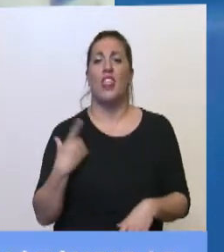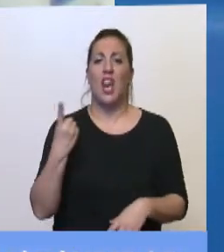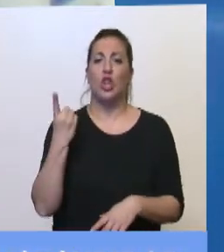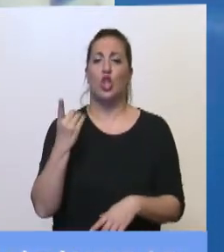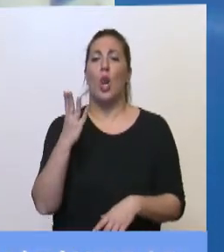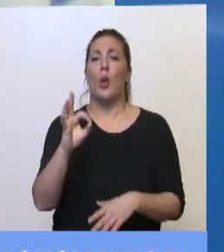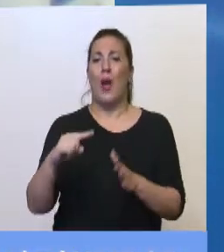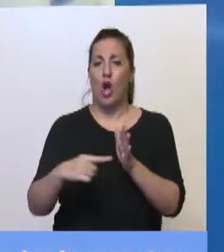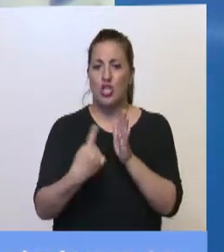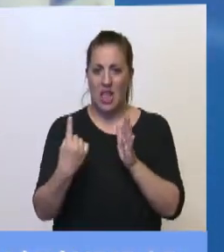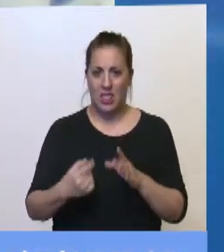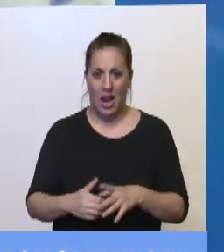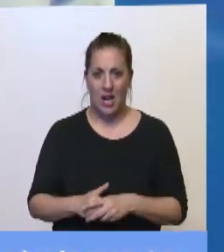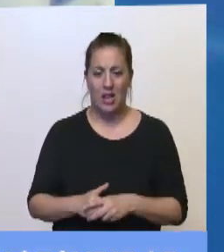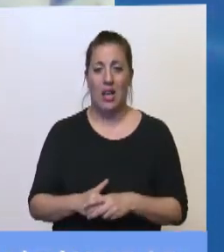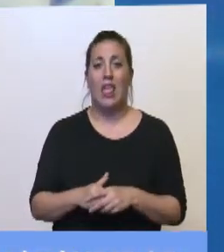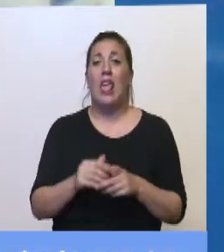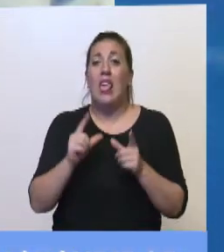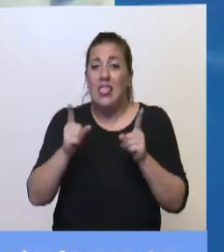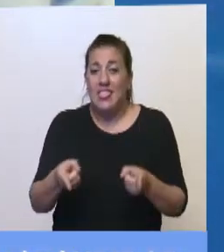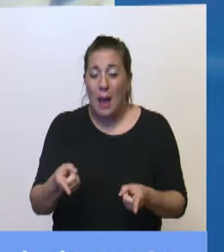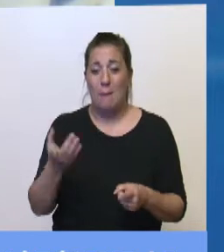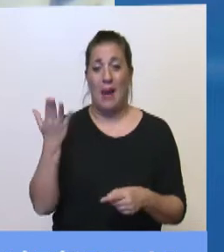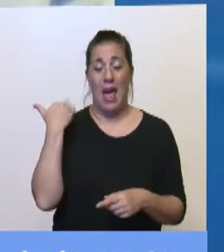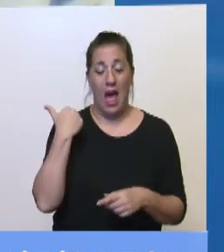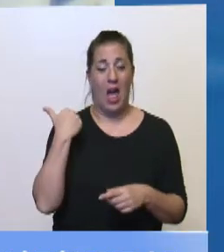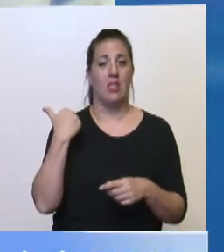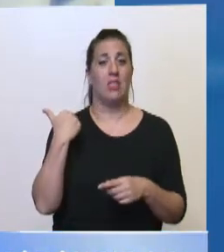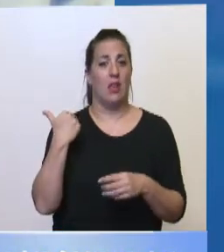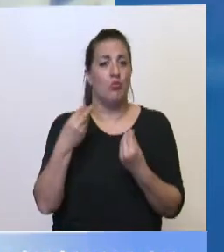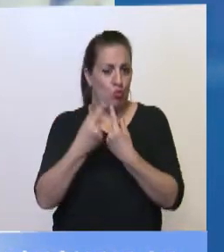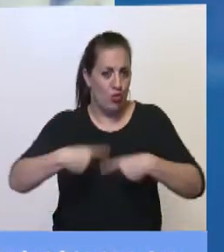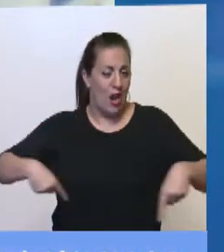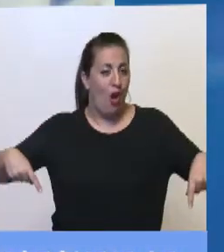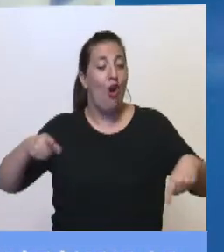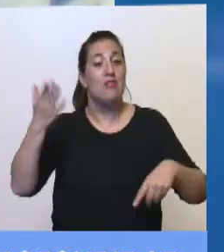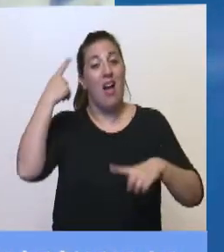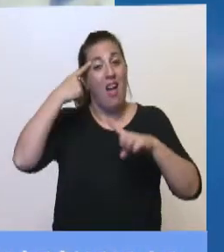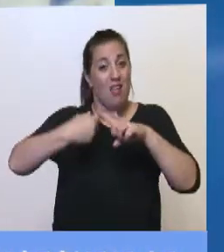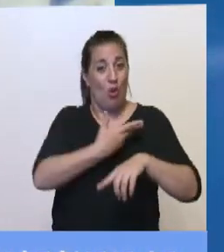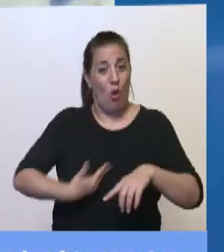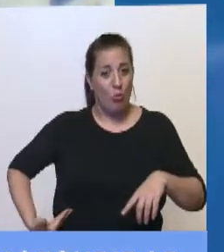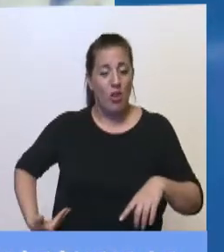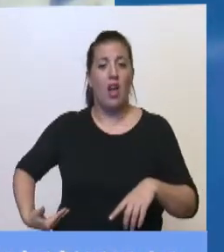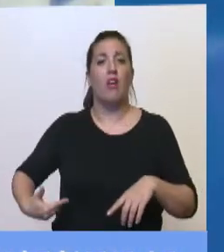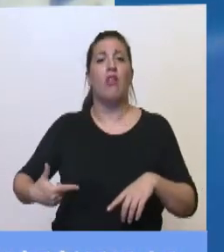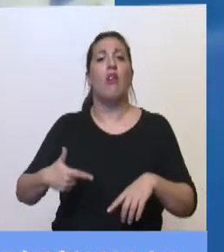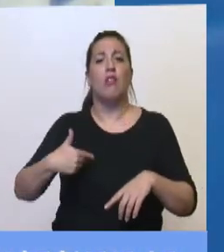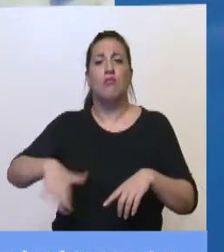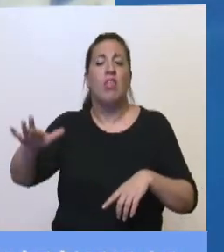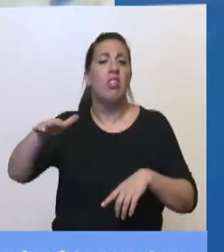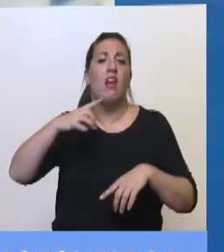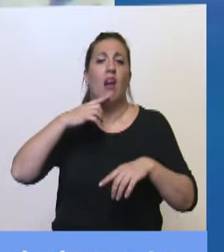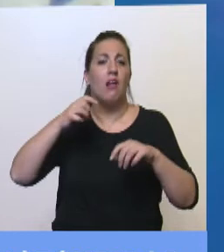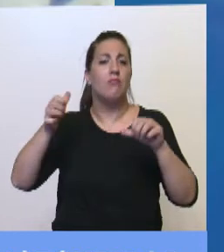Central. Y además, lo primero que hizo, entre otras cosas, el gobierno fue dejar caer el